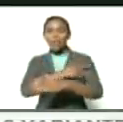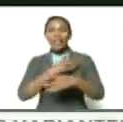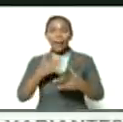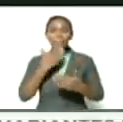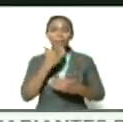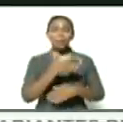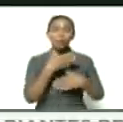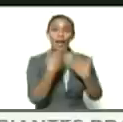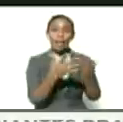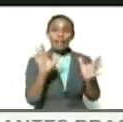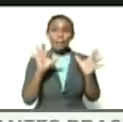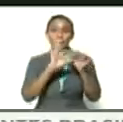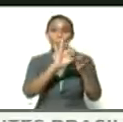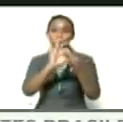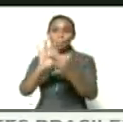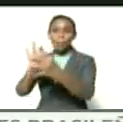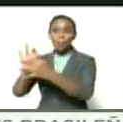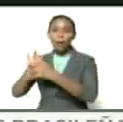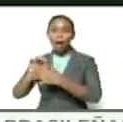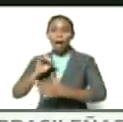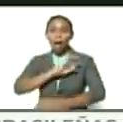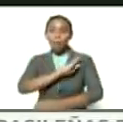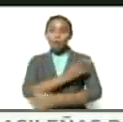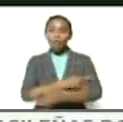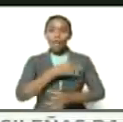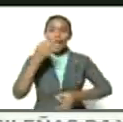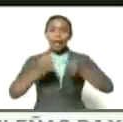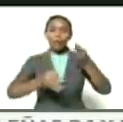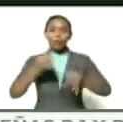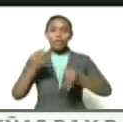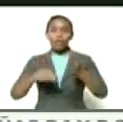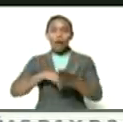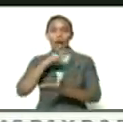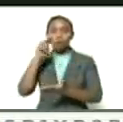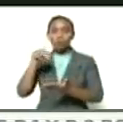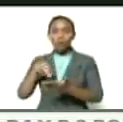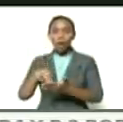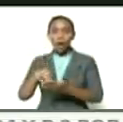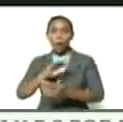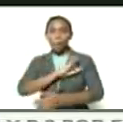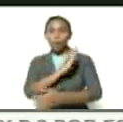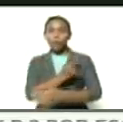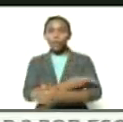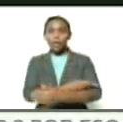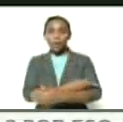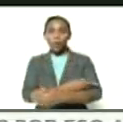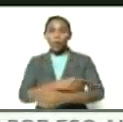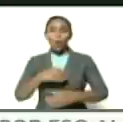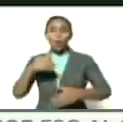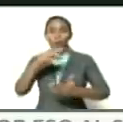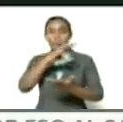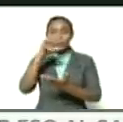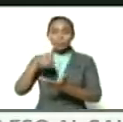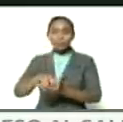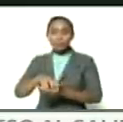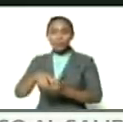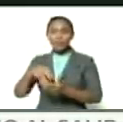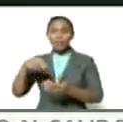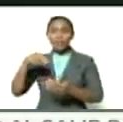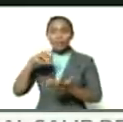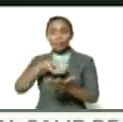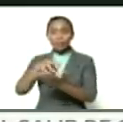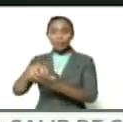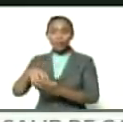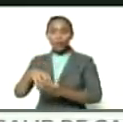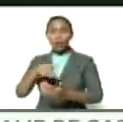permitir articular el poder ejecutivo nacional los poderes ejecutivos regionales los poderes